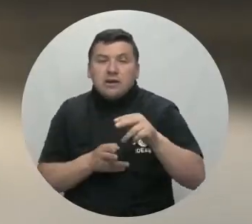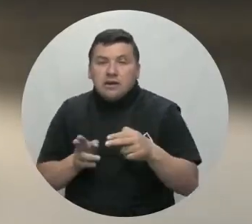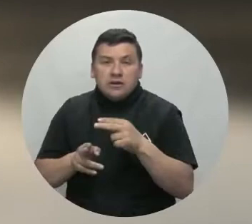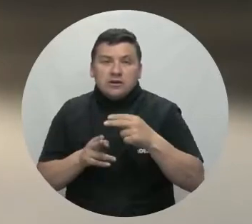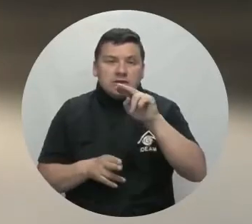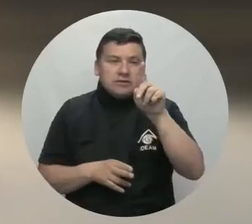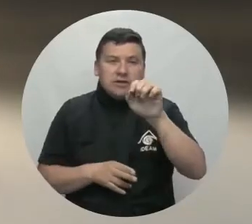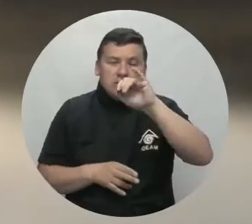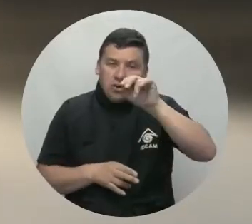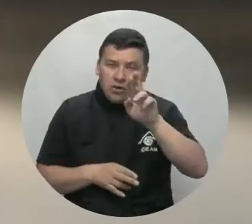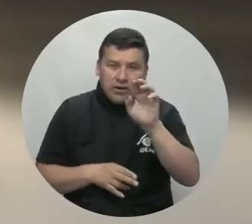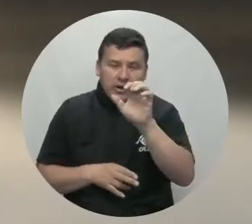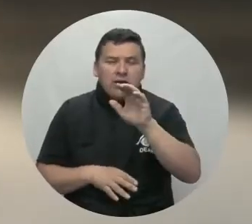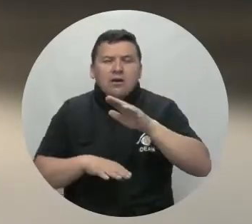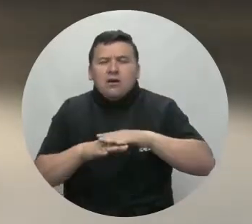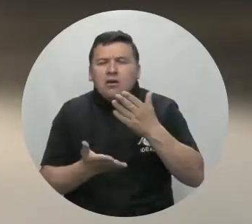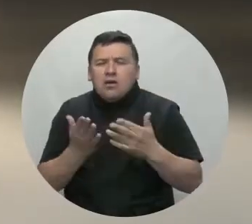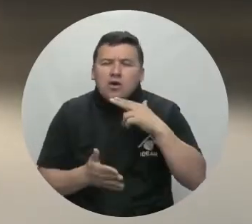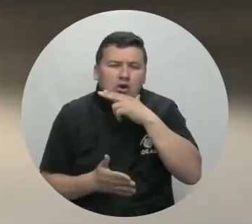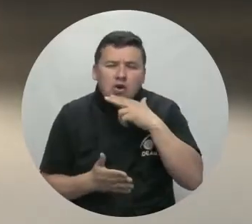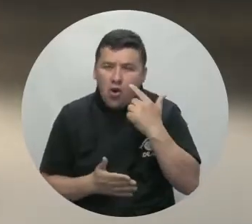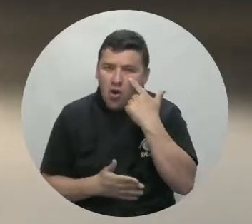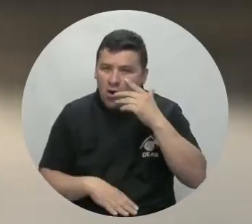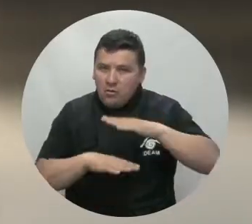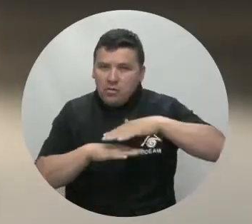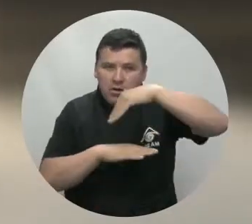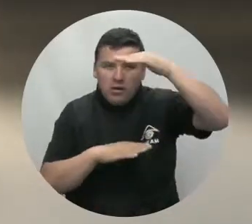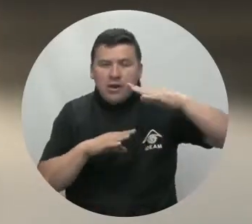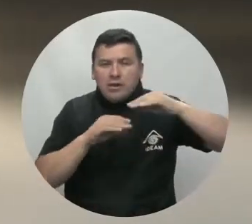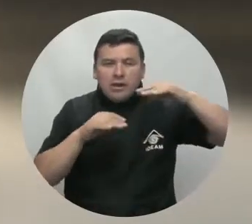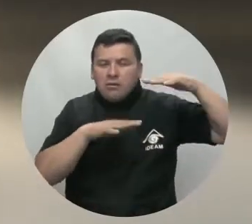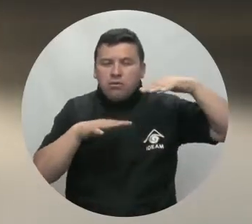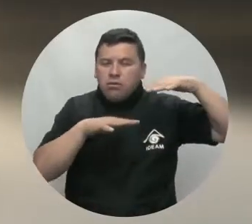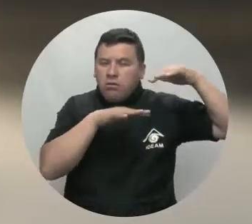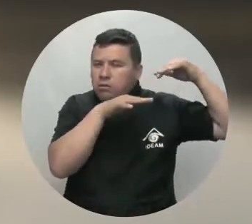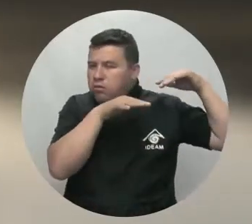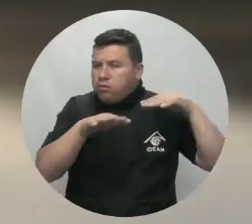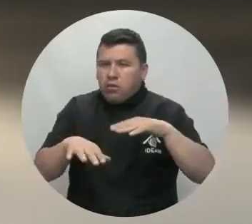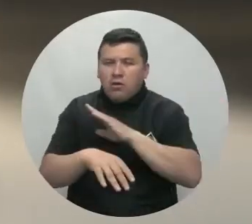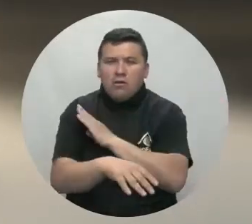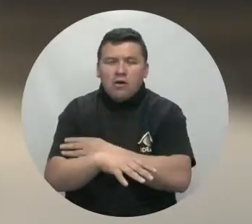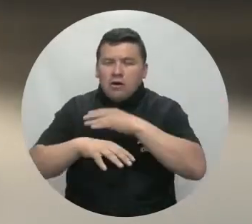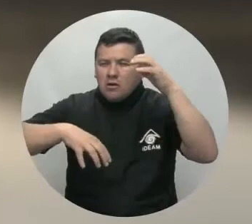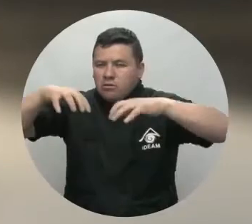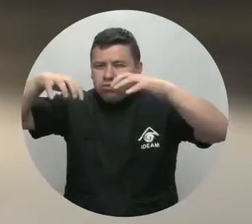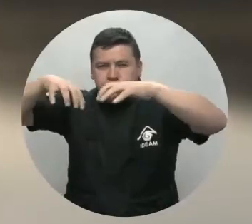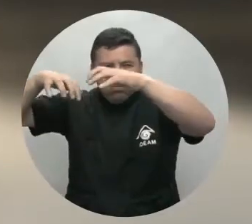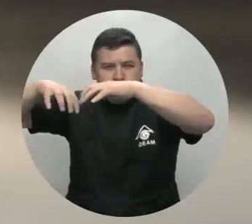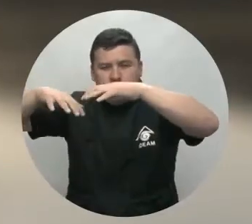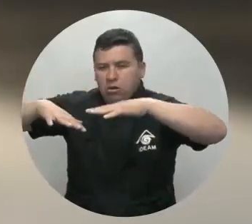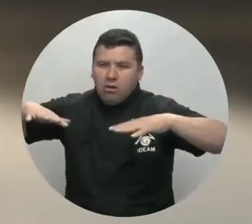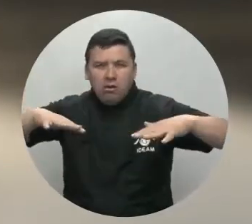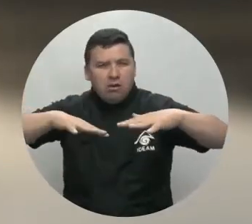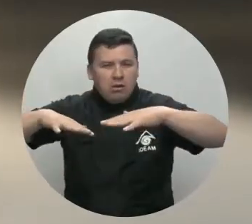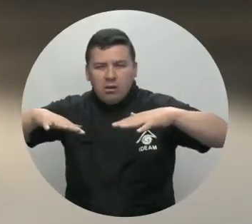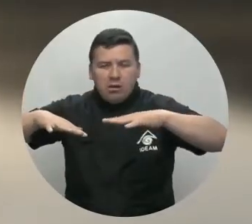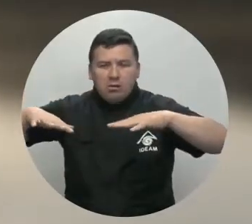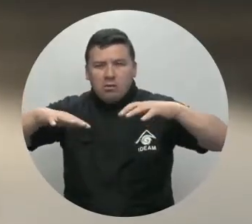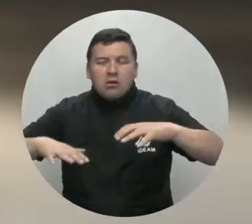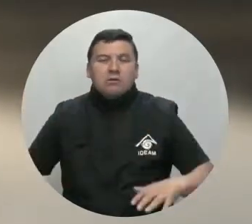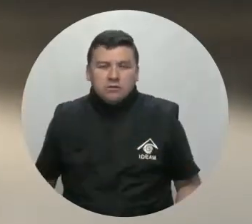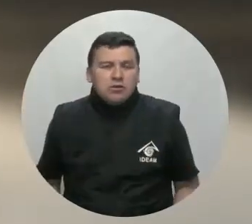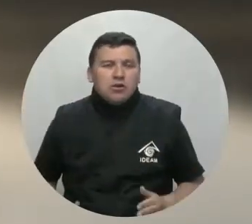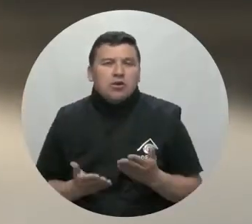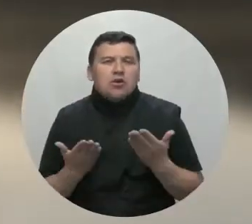río San Jorge. Alerta roja por alta probabilidad de deslizamientos de tierra, ocasionados por las fuertes lluvias en sectores inestables o de alta